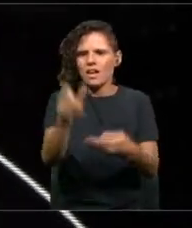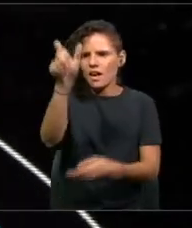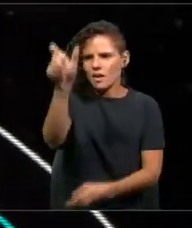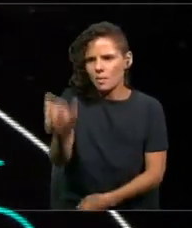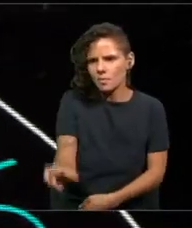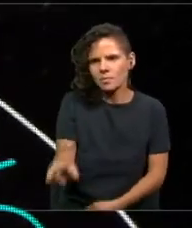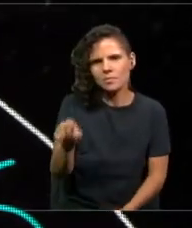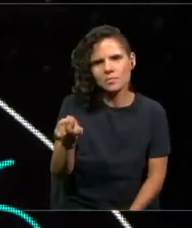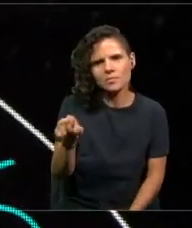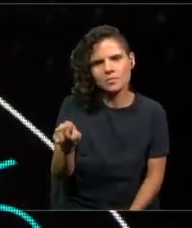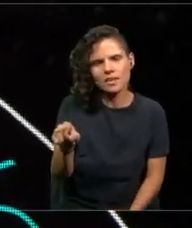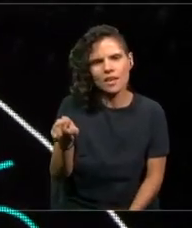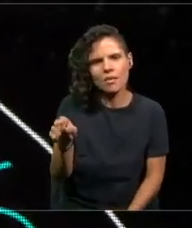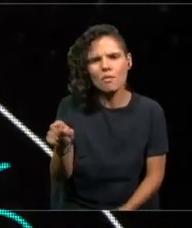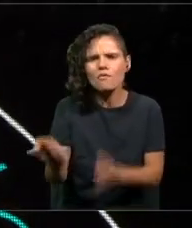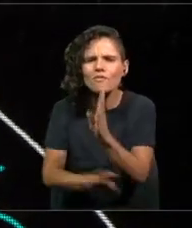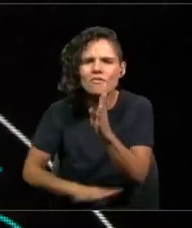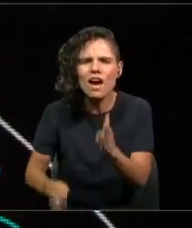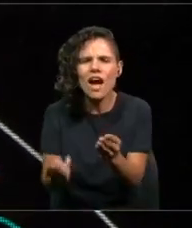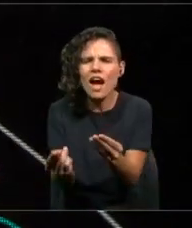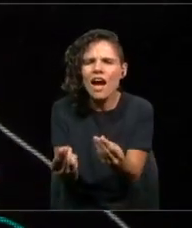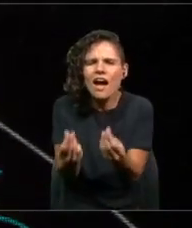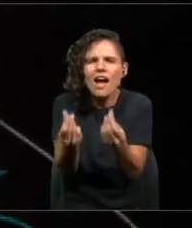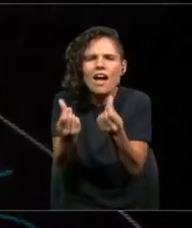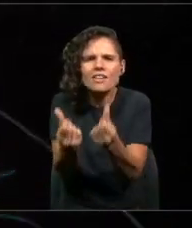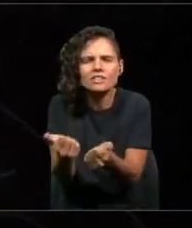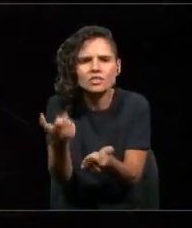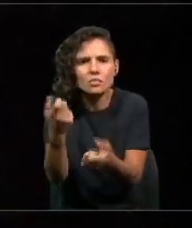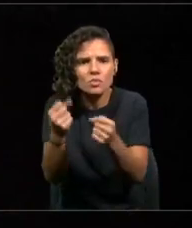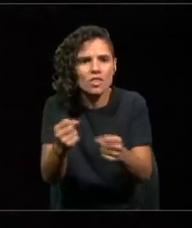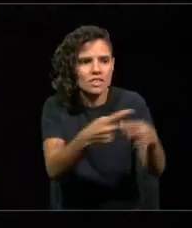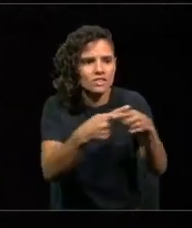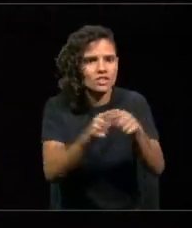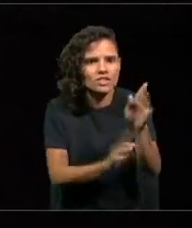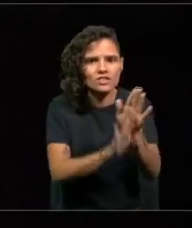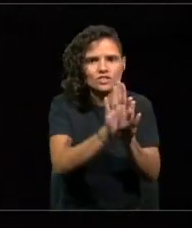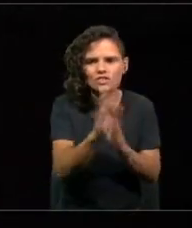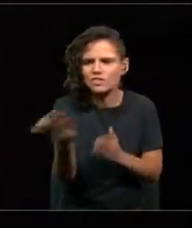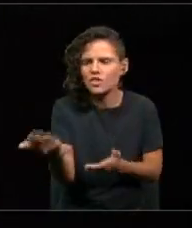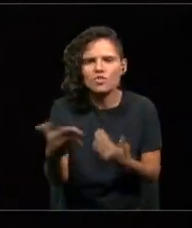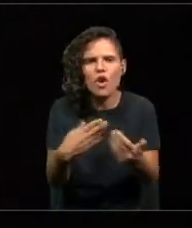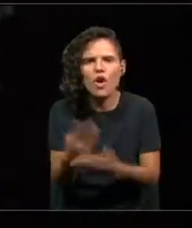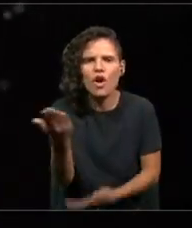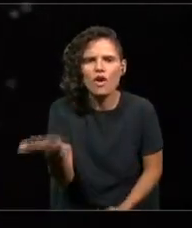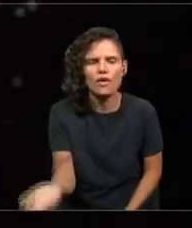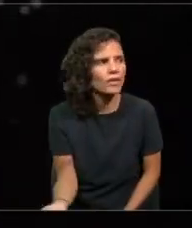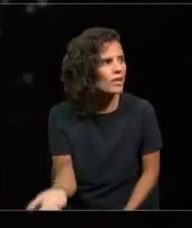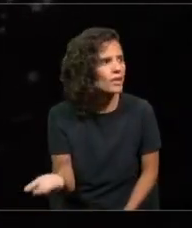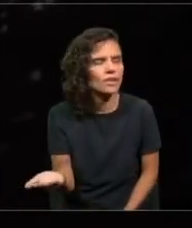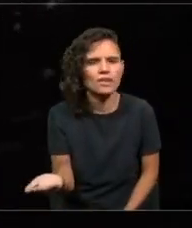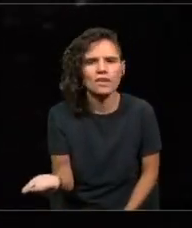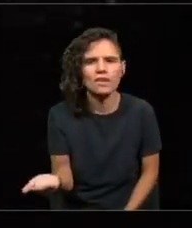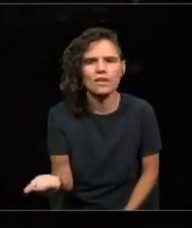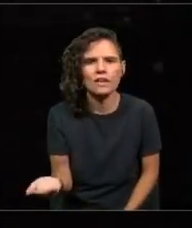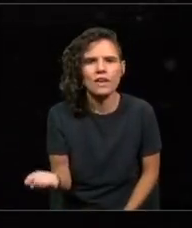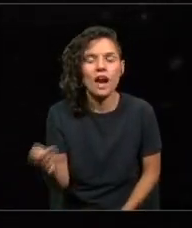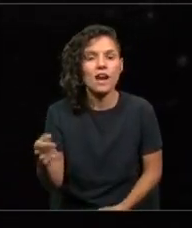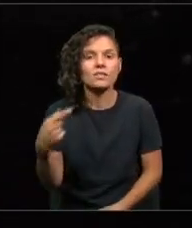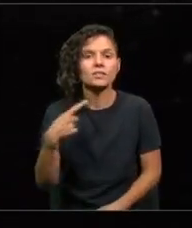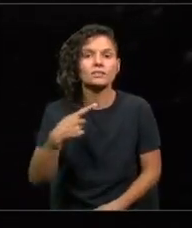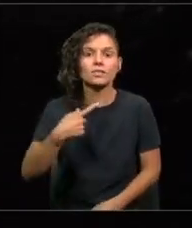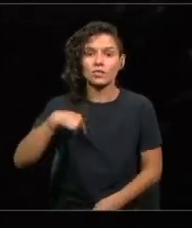como un valor esencial para el desarrollo de nuestras sociedades. Desde ahí que al menos en nuestra perspectiva,